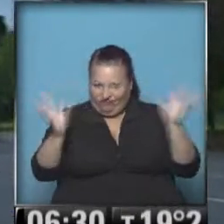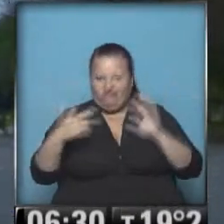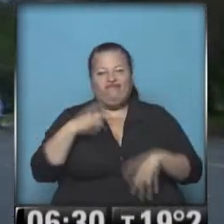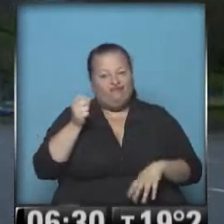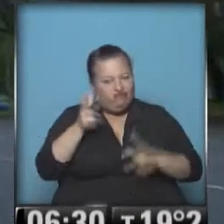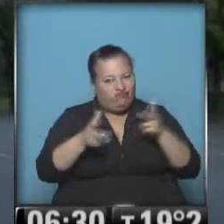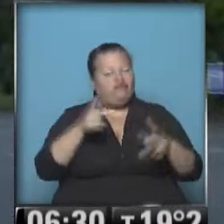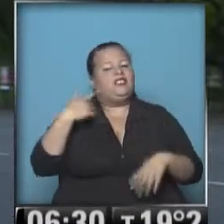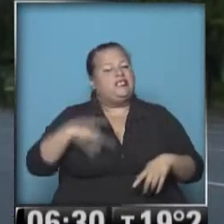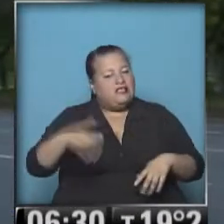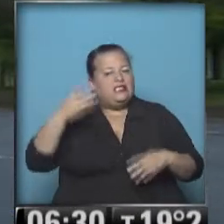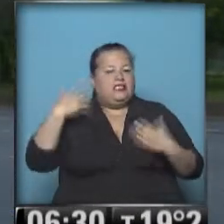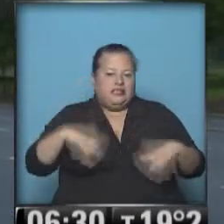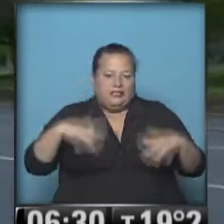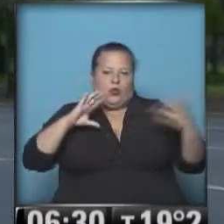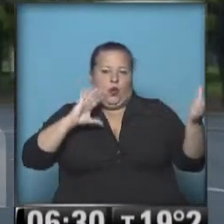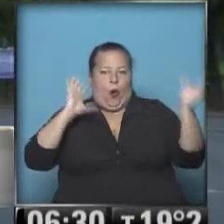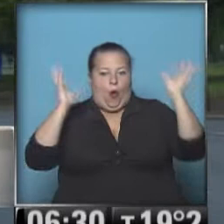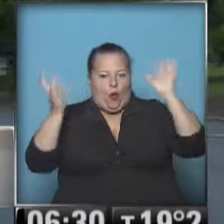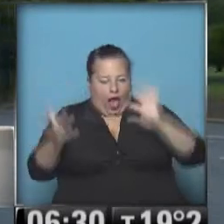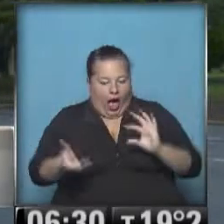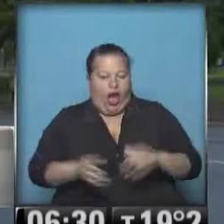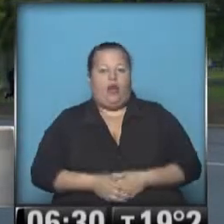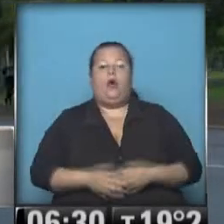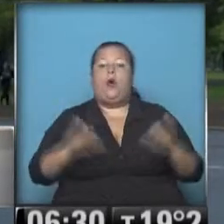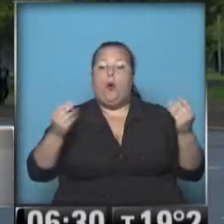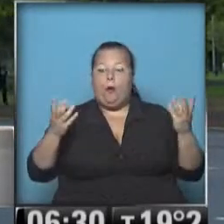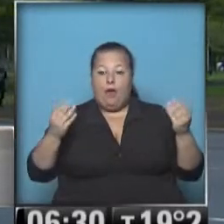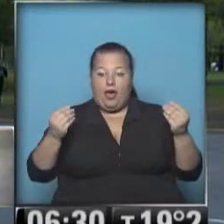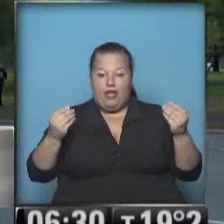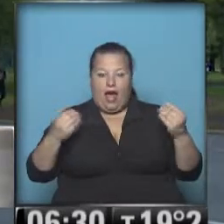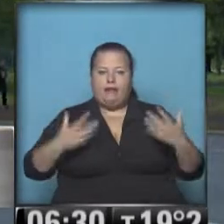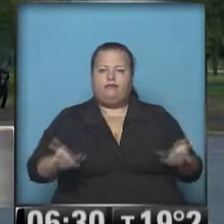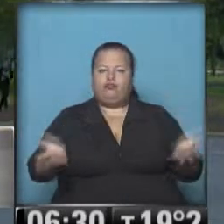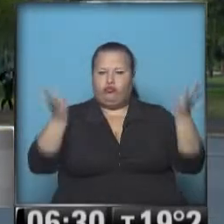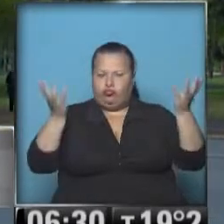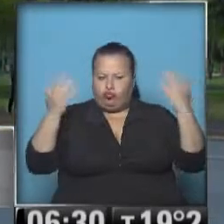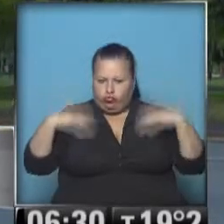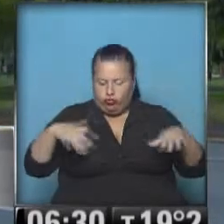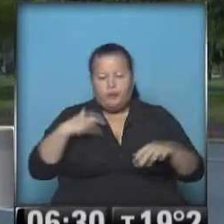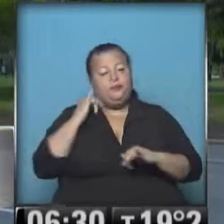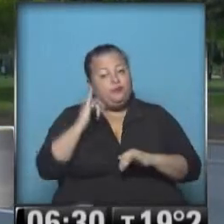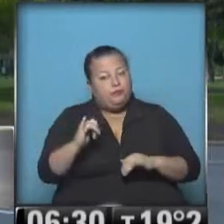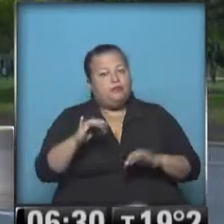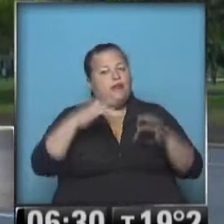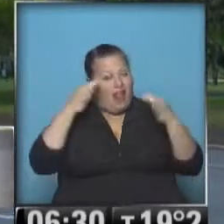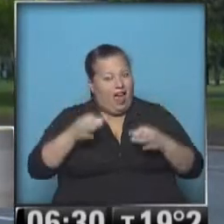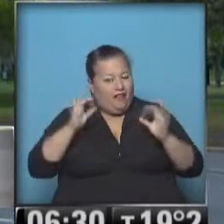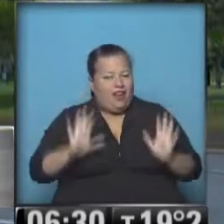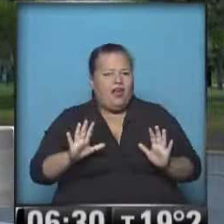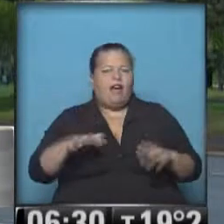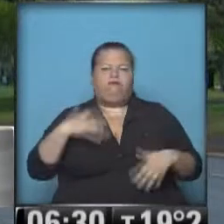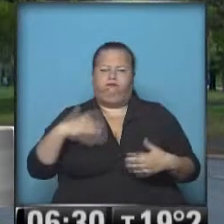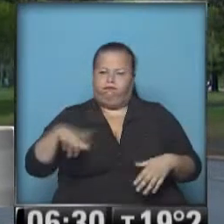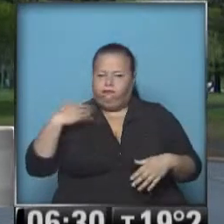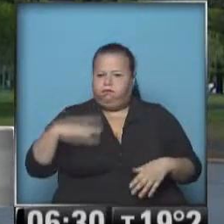Hay tantas, pero tantas nubes y la humedad altísima. Le digo que verdaderamente hay